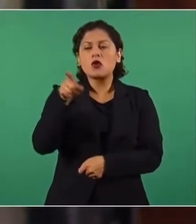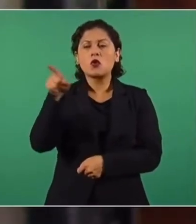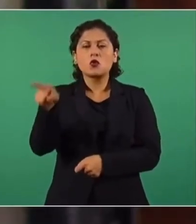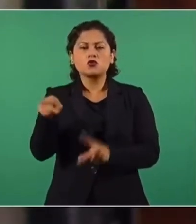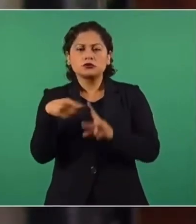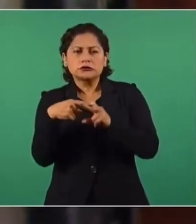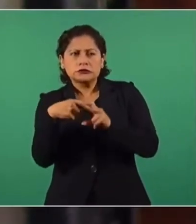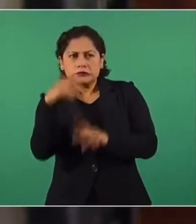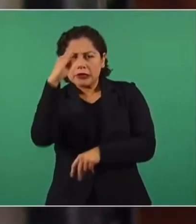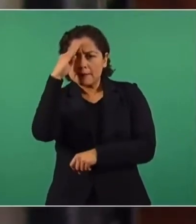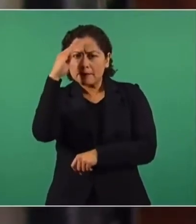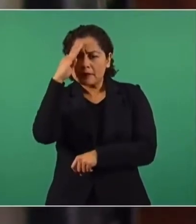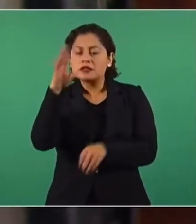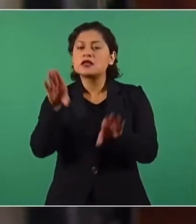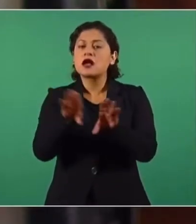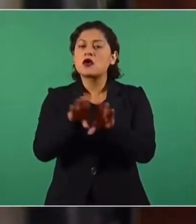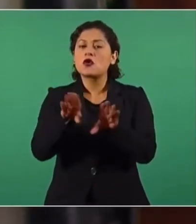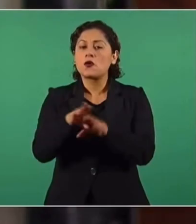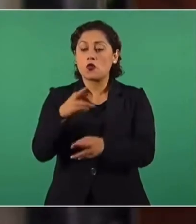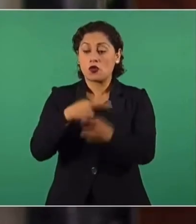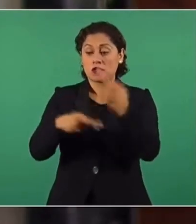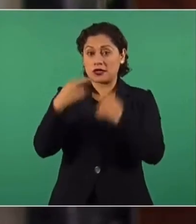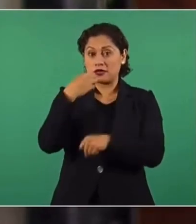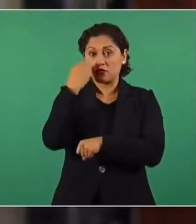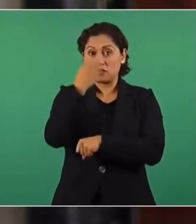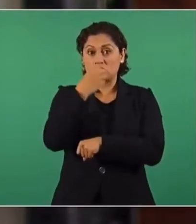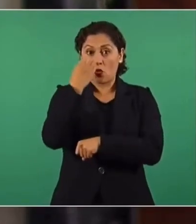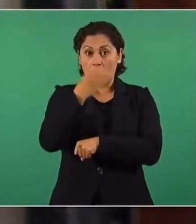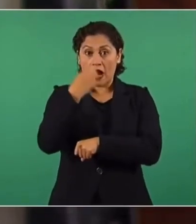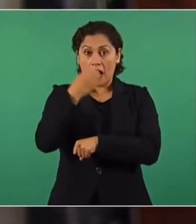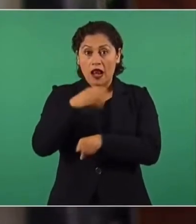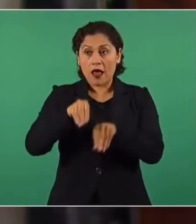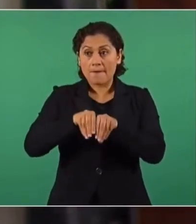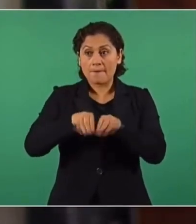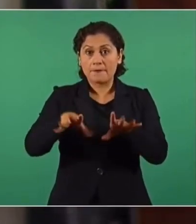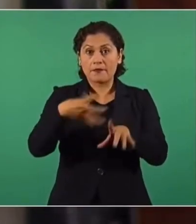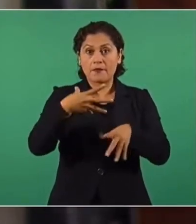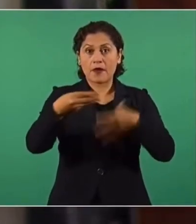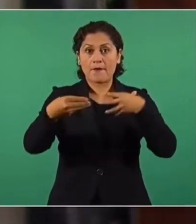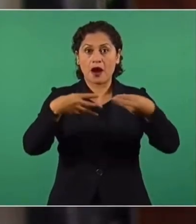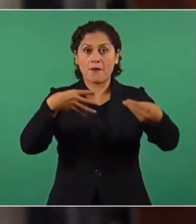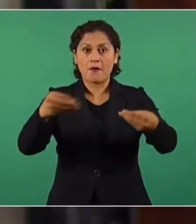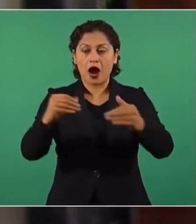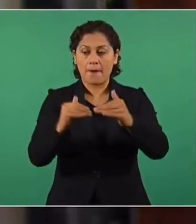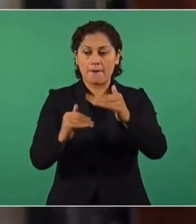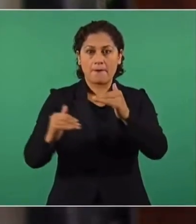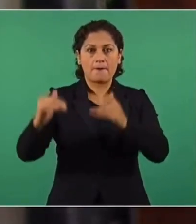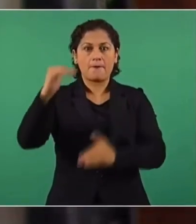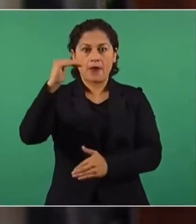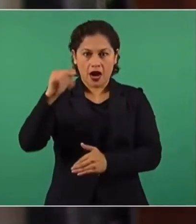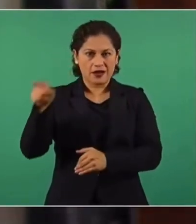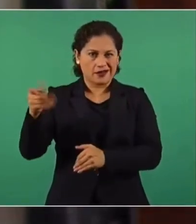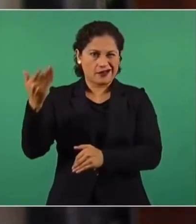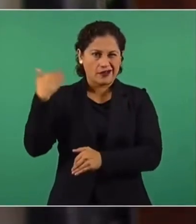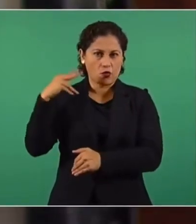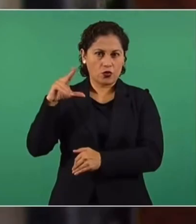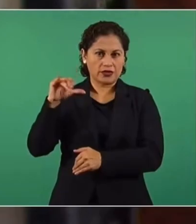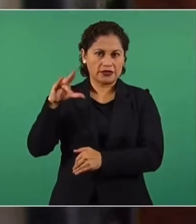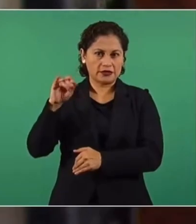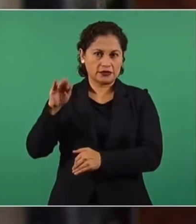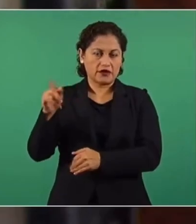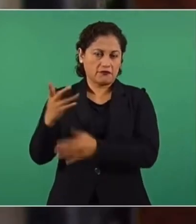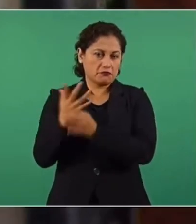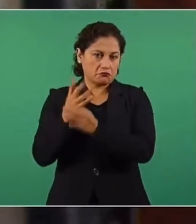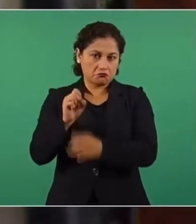incrementar estos contagios por COVID-19, que ya lo comentaba el especialista de la UNICEF, se puede dar, incrementar estos contagios.